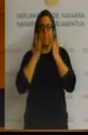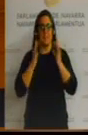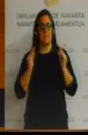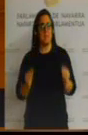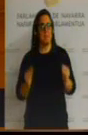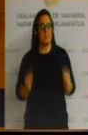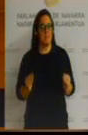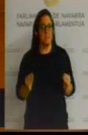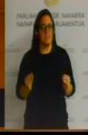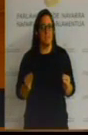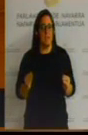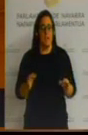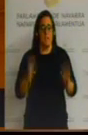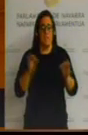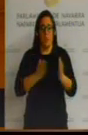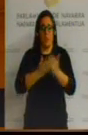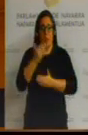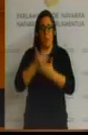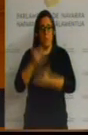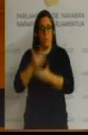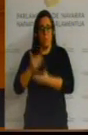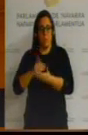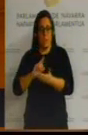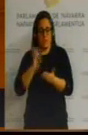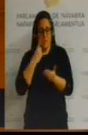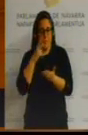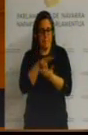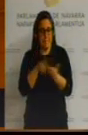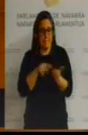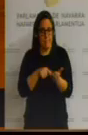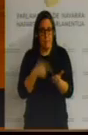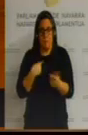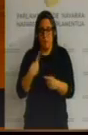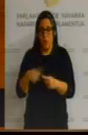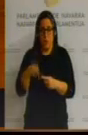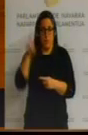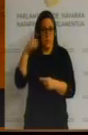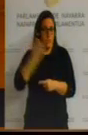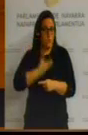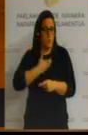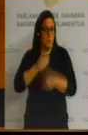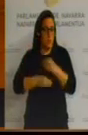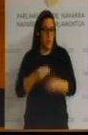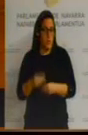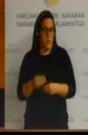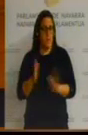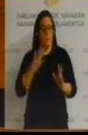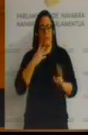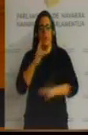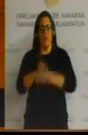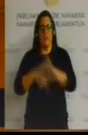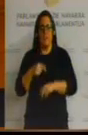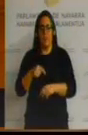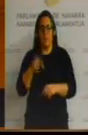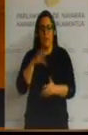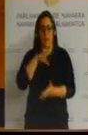seguro que nos enteraremos por la prensa como todas las cosas que pasan en ese ayuntamiento pero la reforma que necesita este pabellón